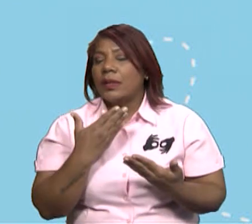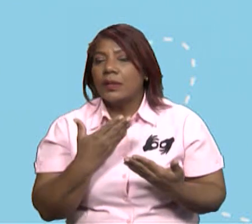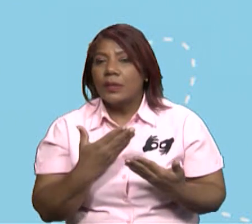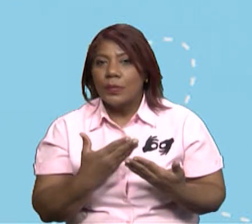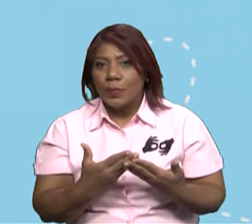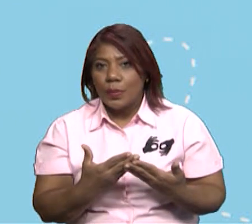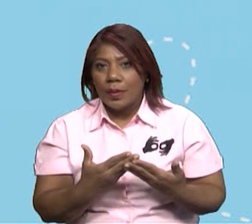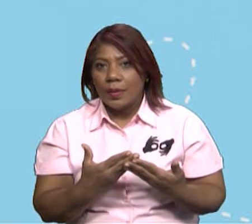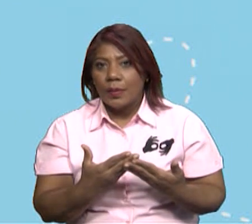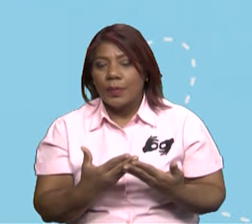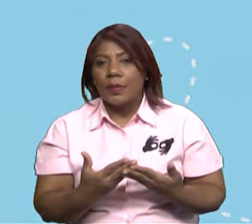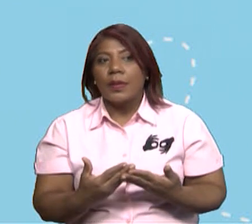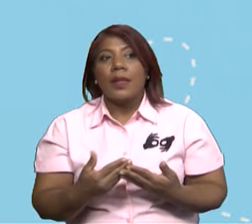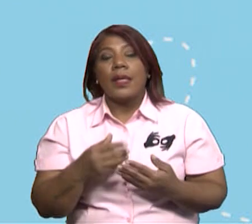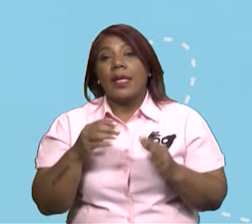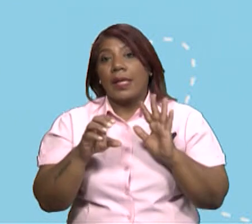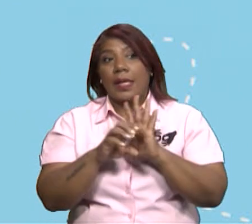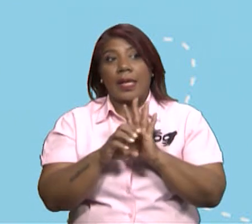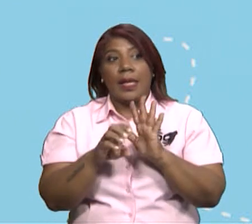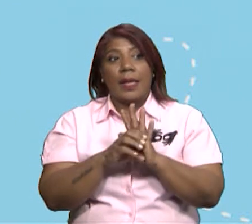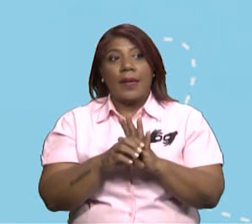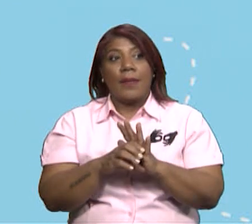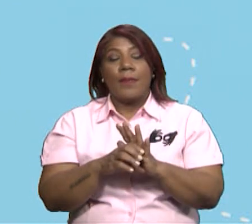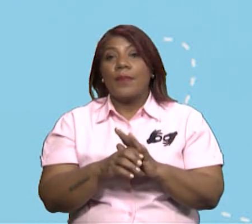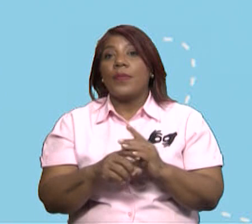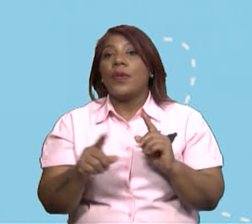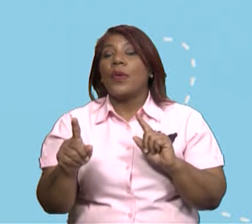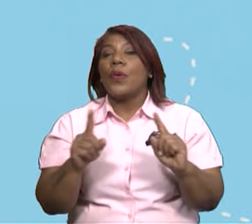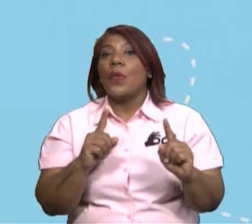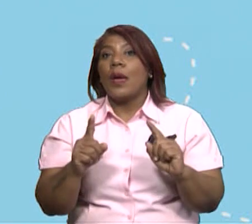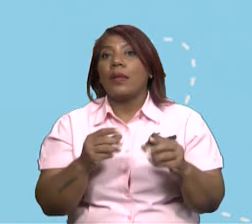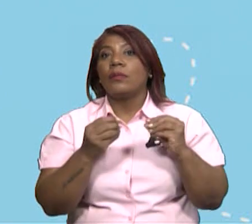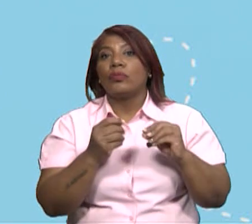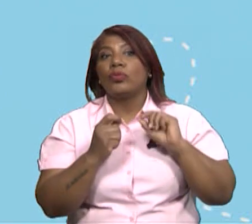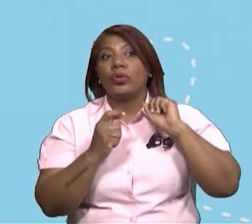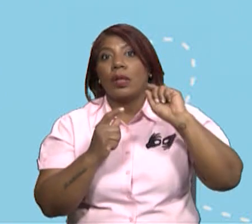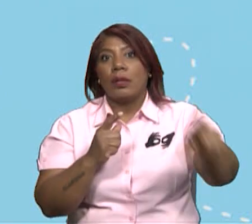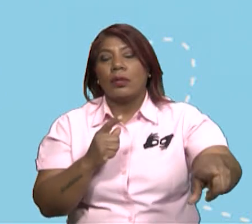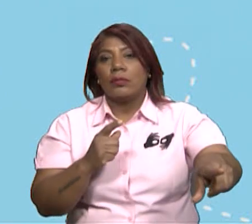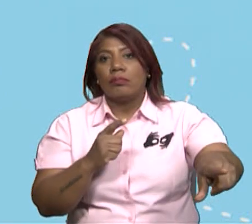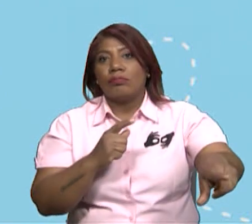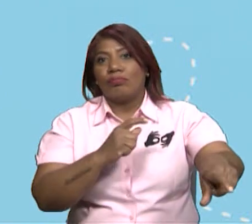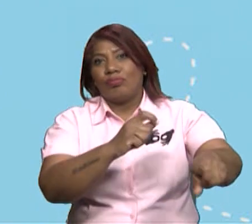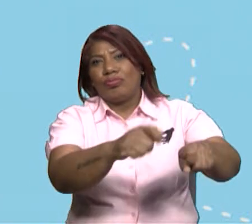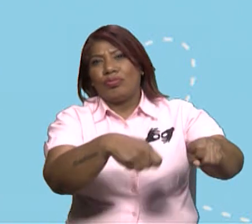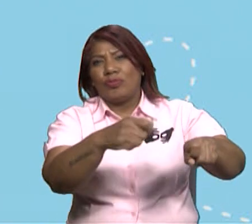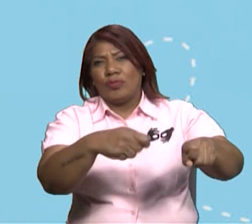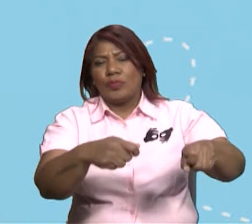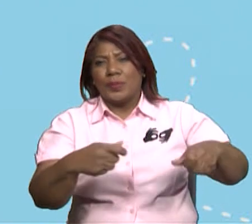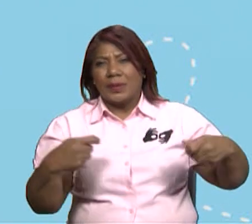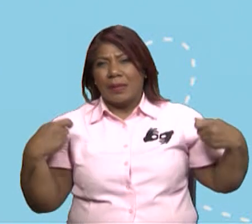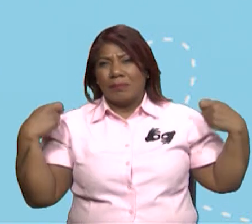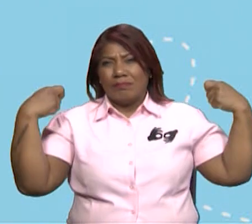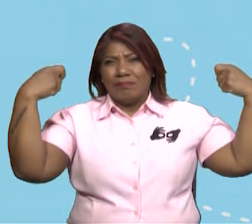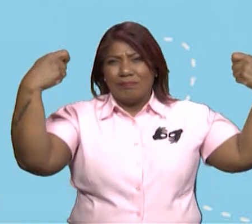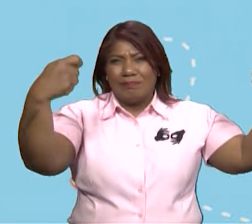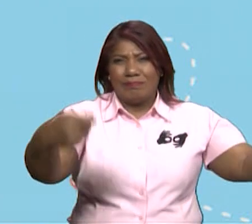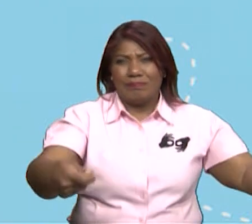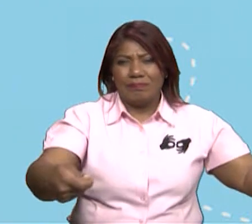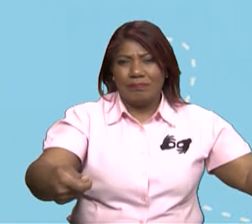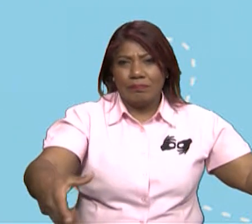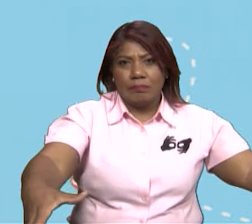más importante en la actualidad es la sobrepesca de los mares de todo el mundo. El